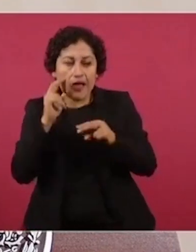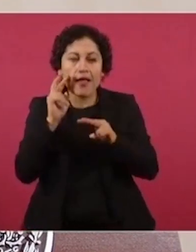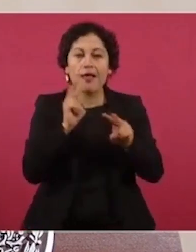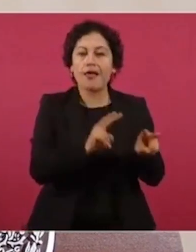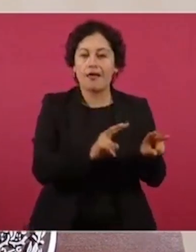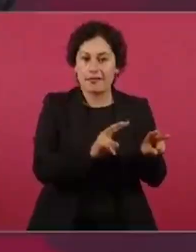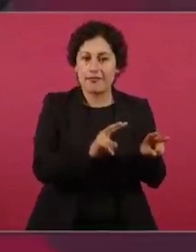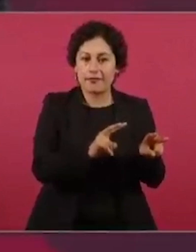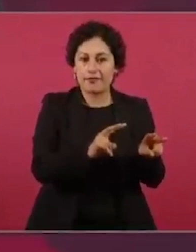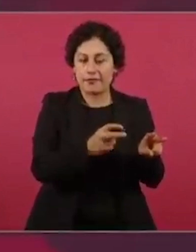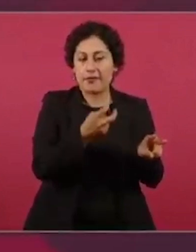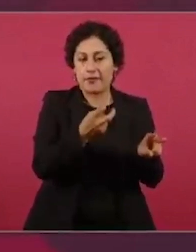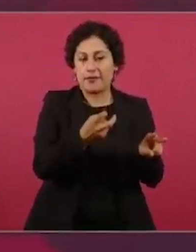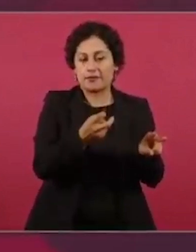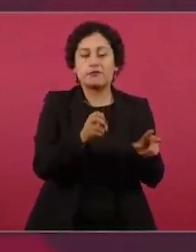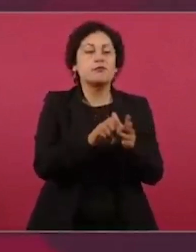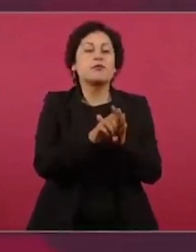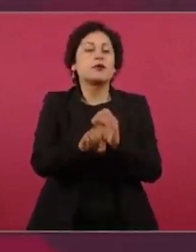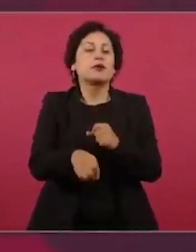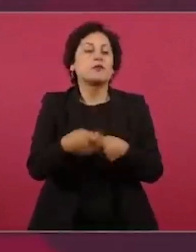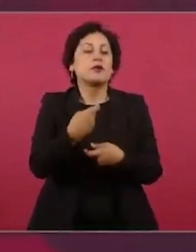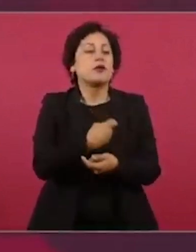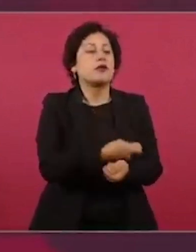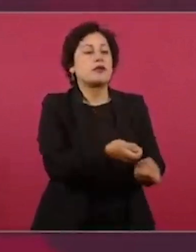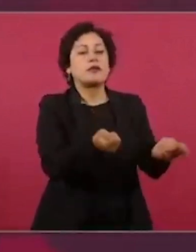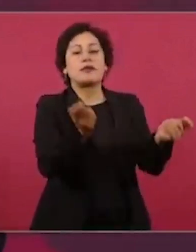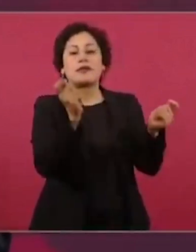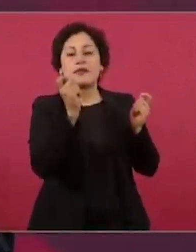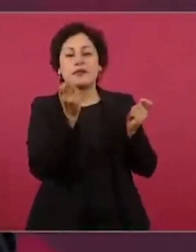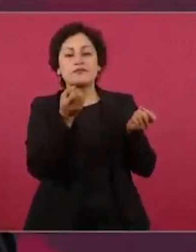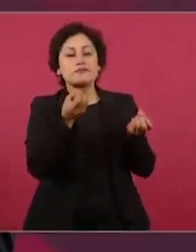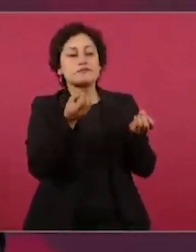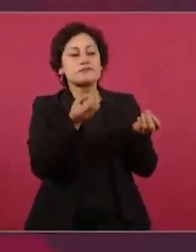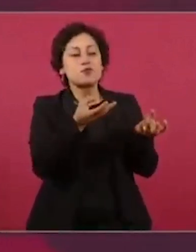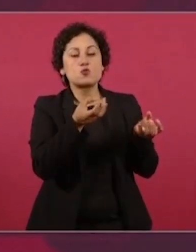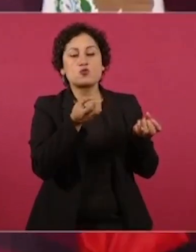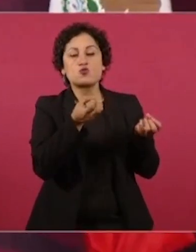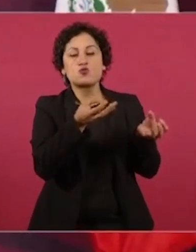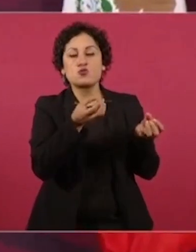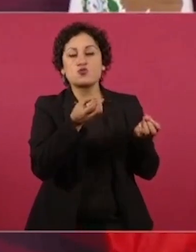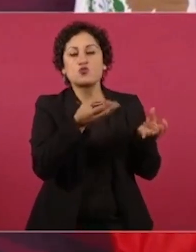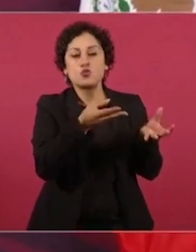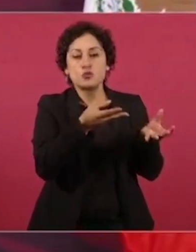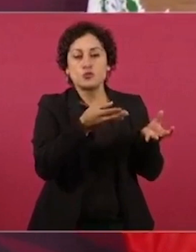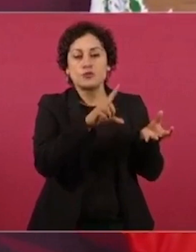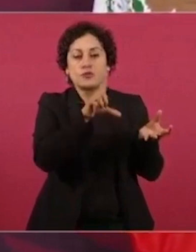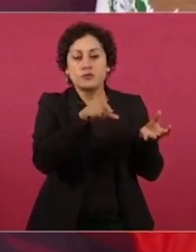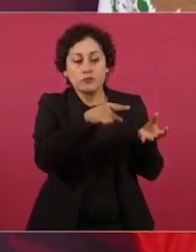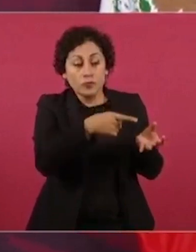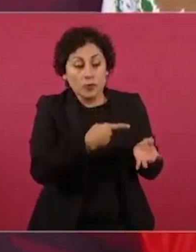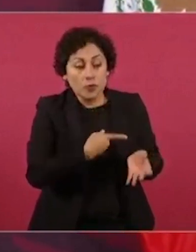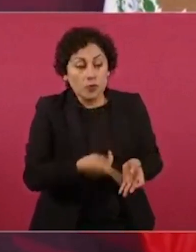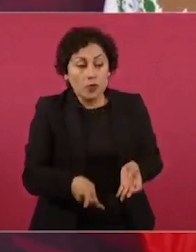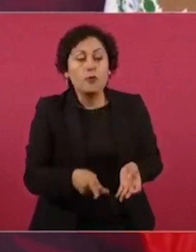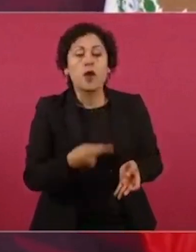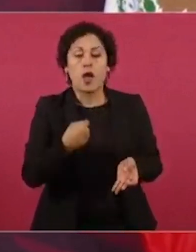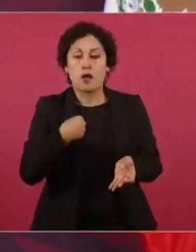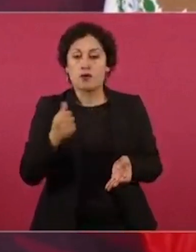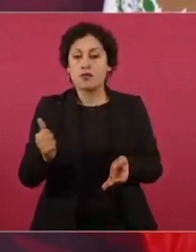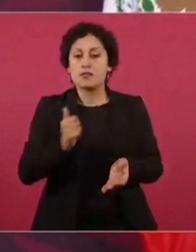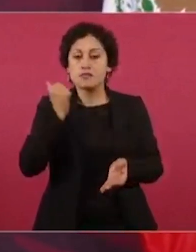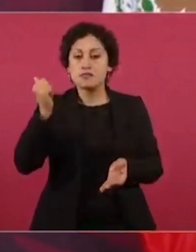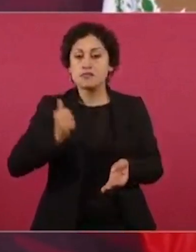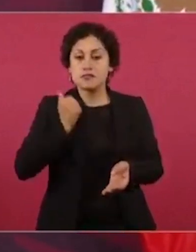era cuando repartían migajas y traficaban con la pobreza de la gente,